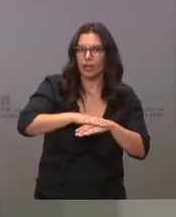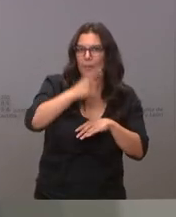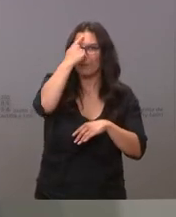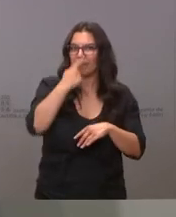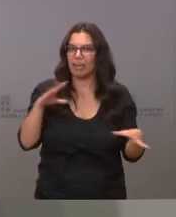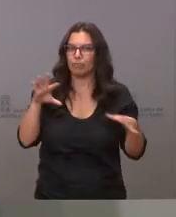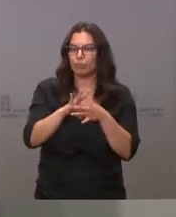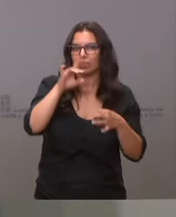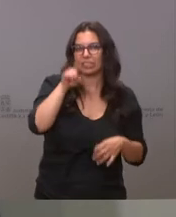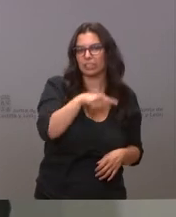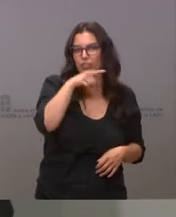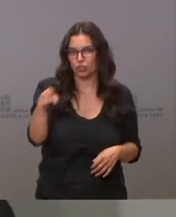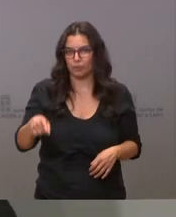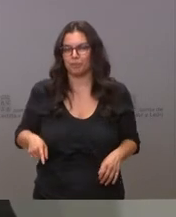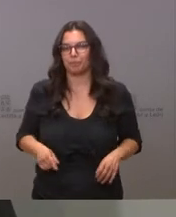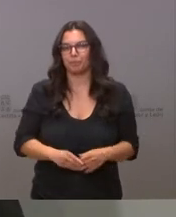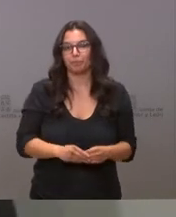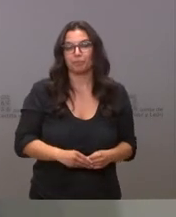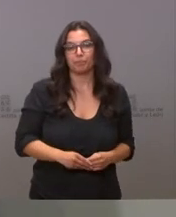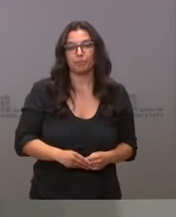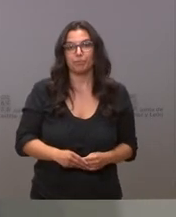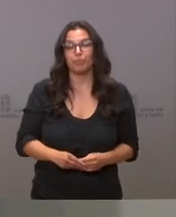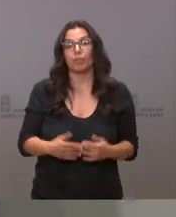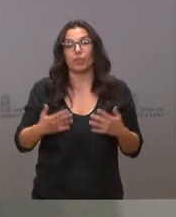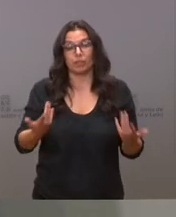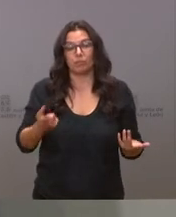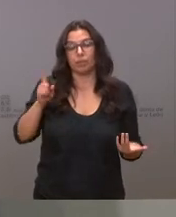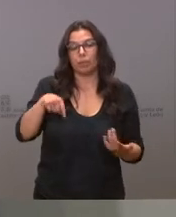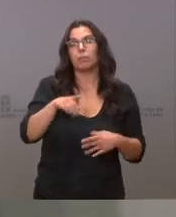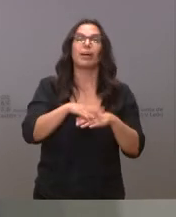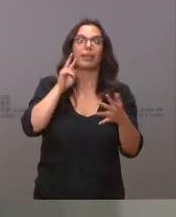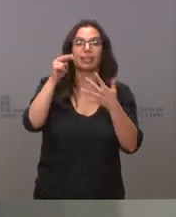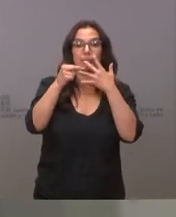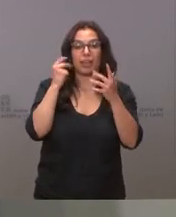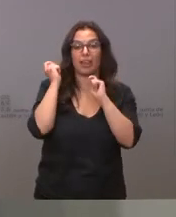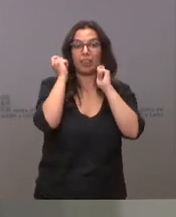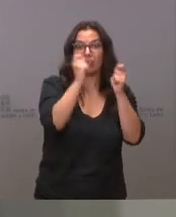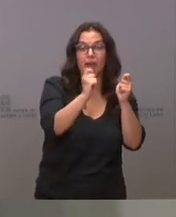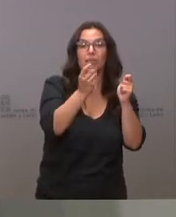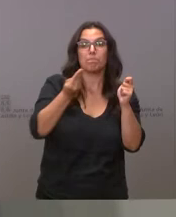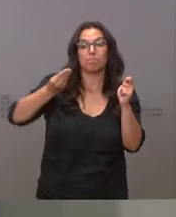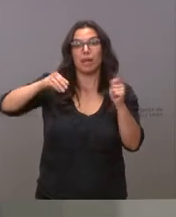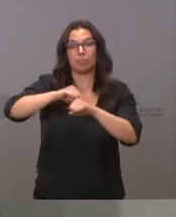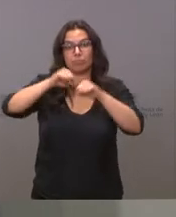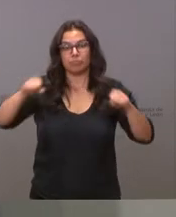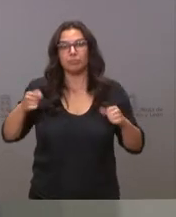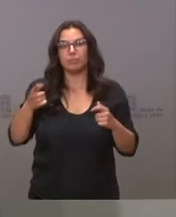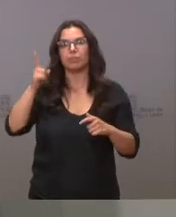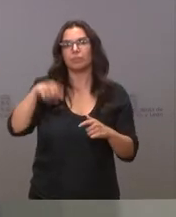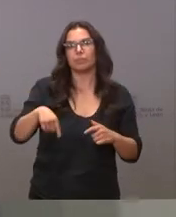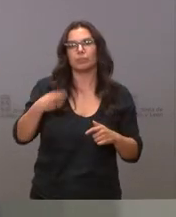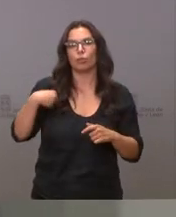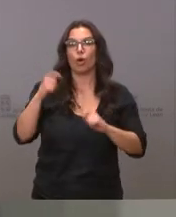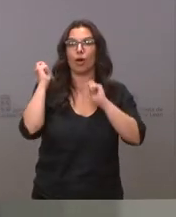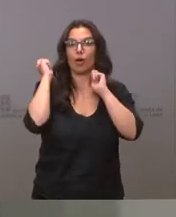ejercicio y en consonancia y como refuerzo de la transparencia de los nombramientos, se establece la publicación en el acuerdo de